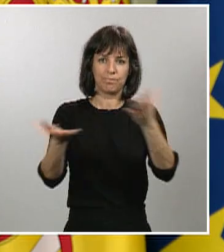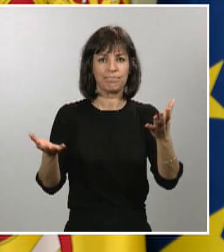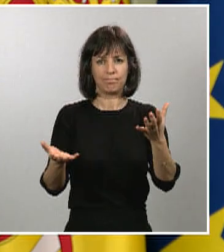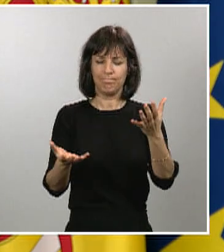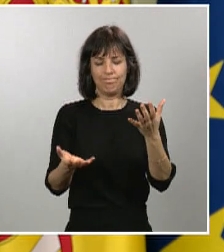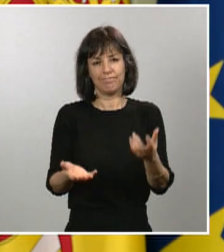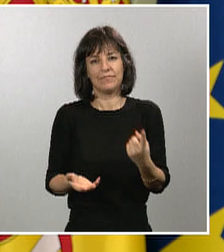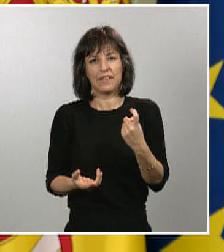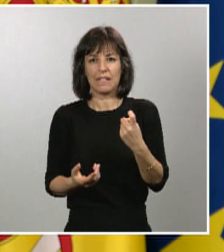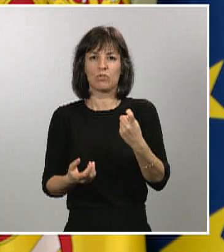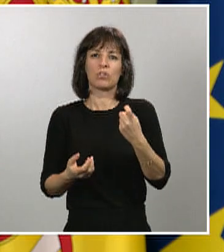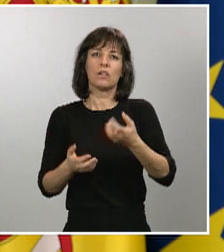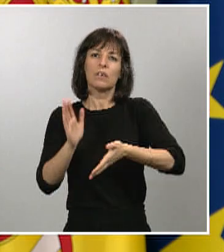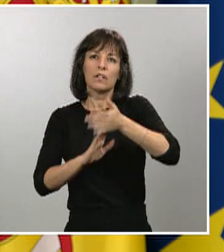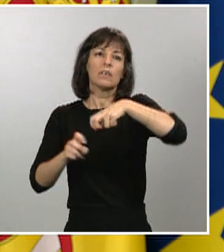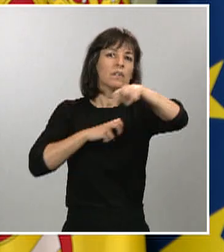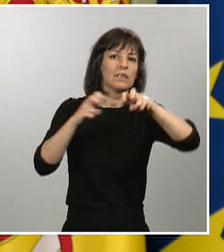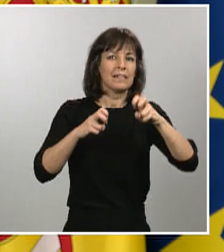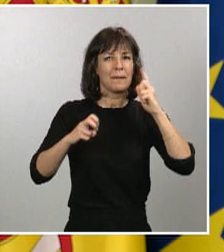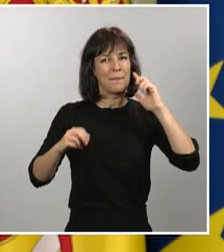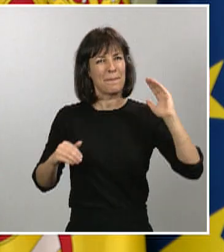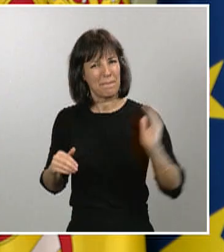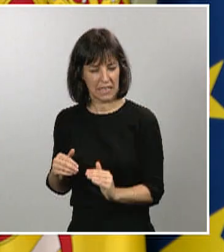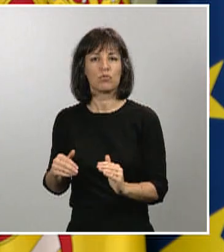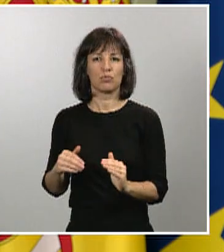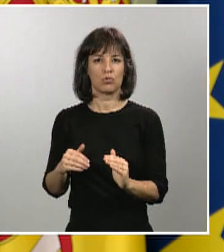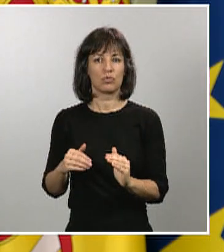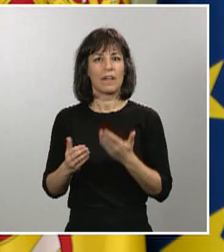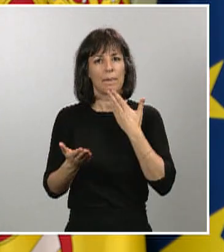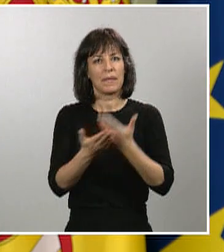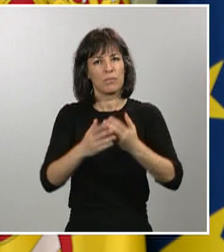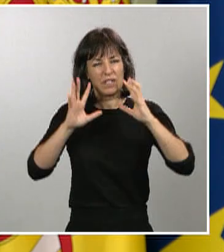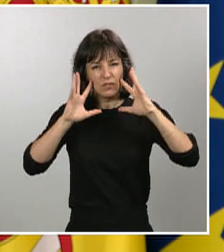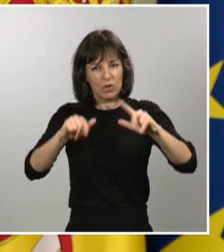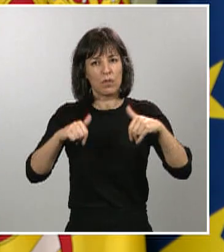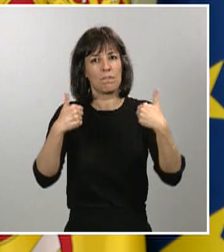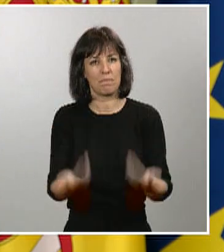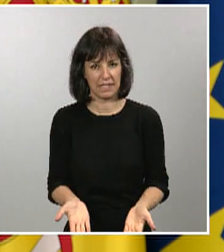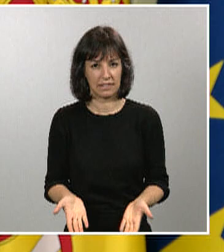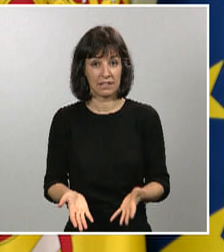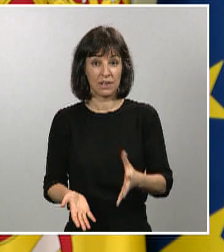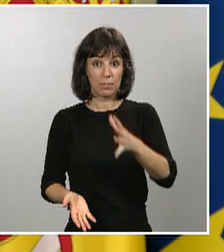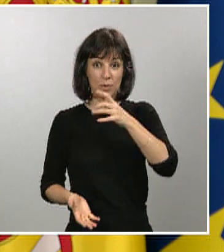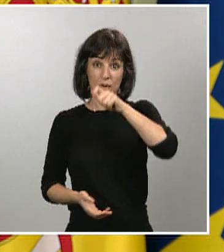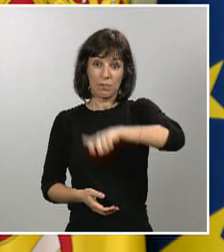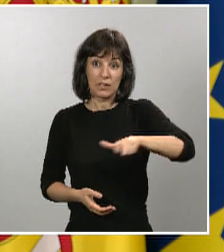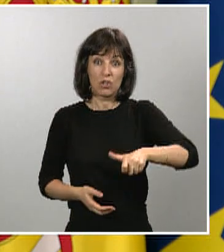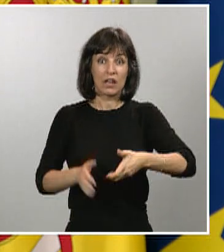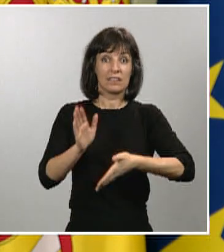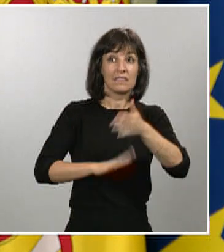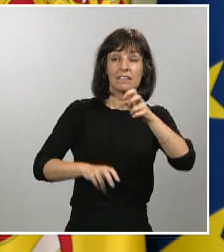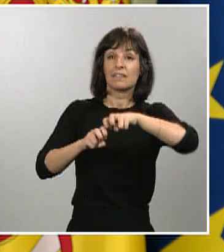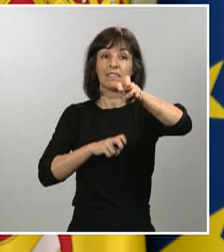movilidad. Os pedimos un esfuerzo mayor porque la reducción de la movilidad de las personas es clave para evitar los